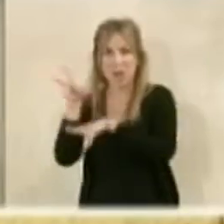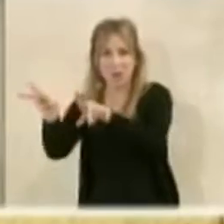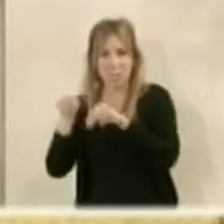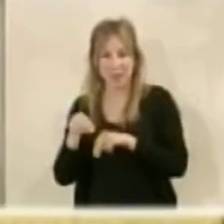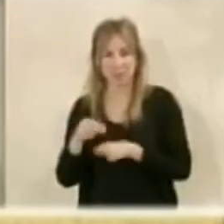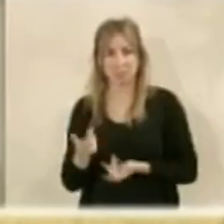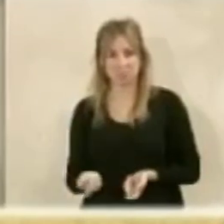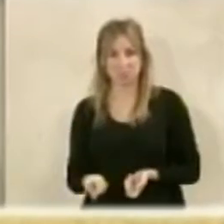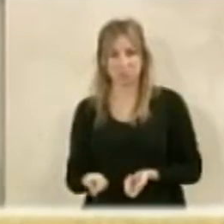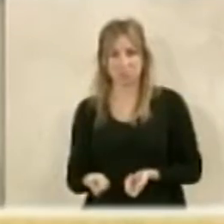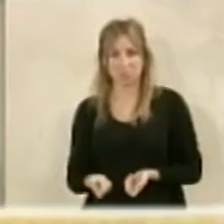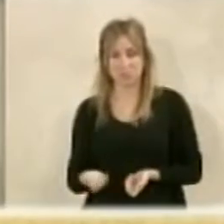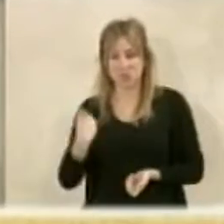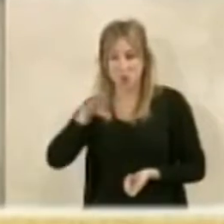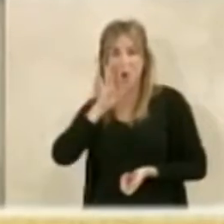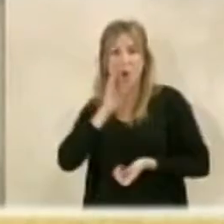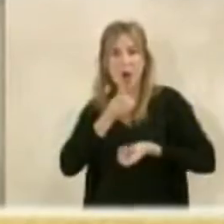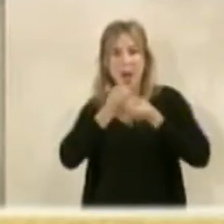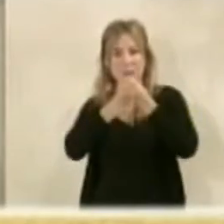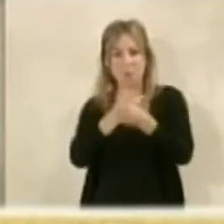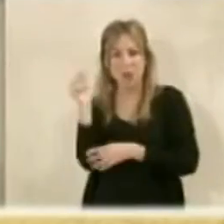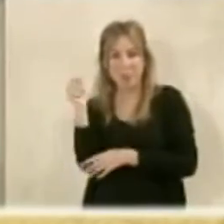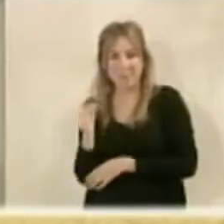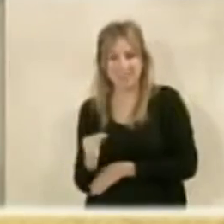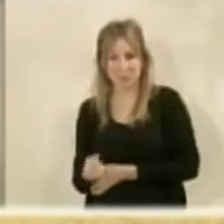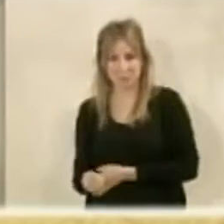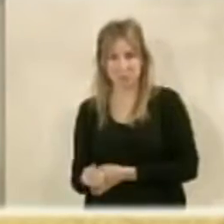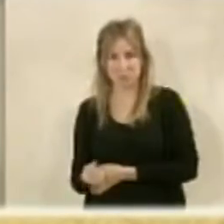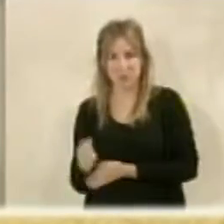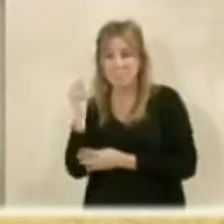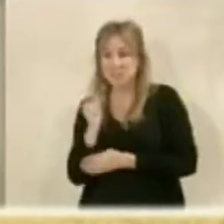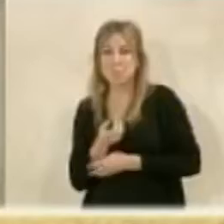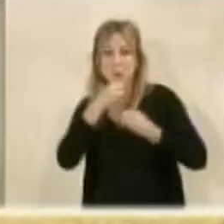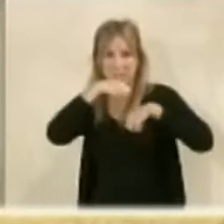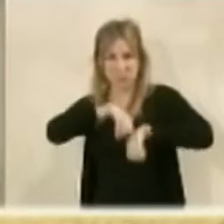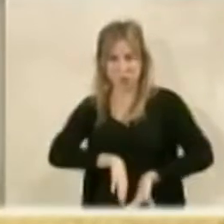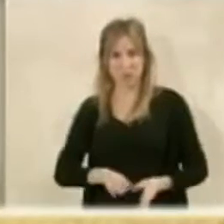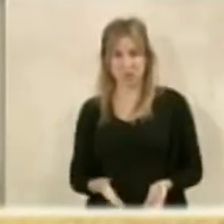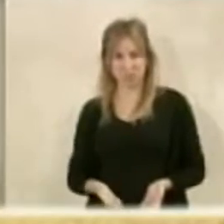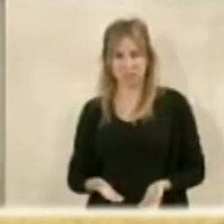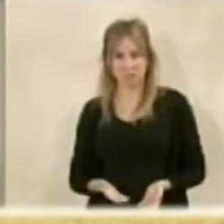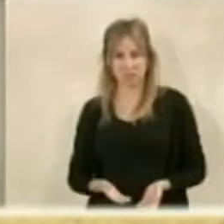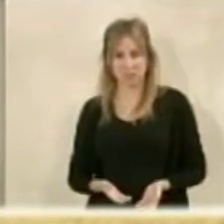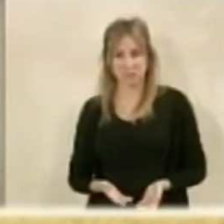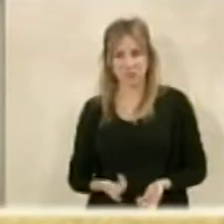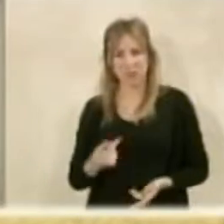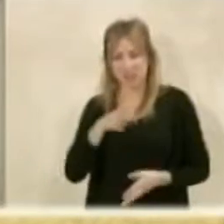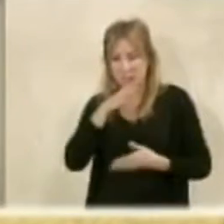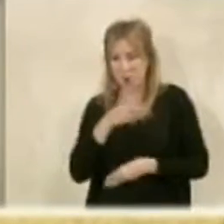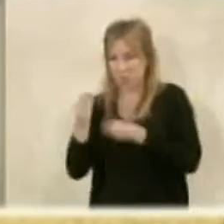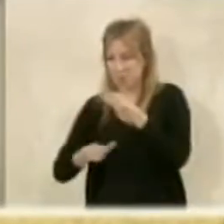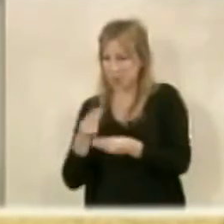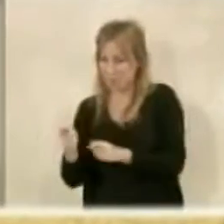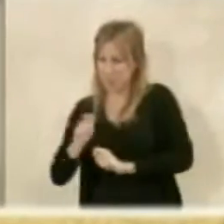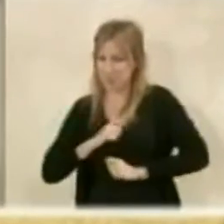yo ya he llamado antes el pesimismo histórico, yo creo que eso sin duda se destierra con actuaciones como esta.